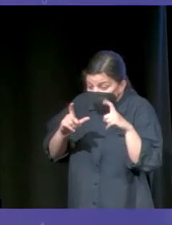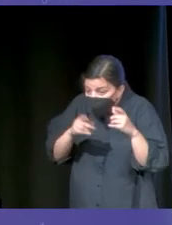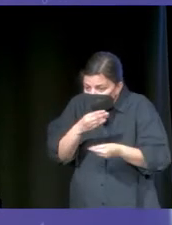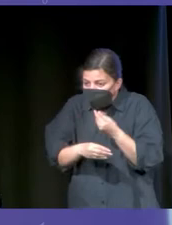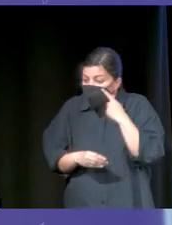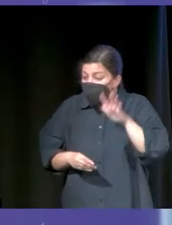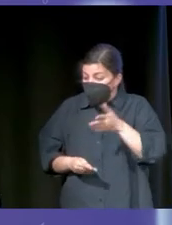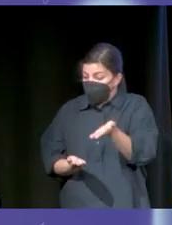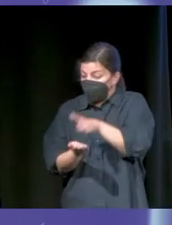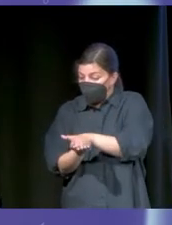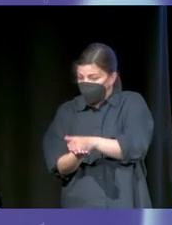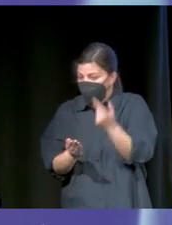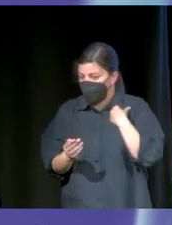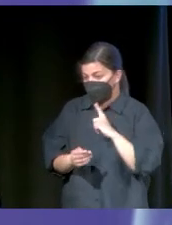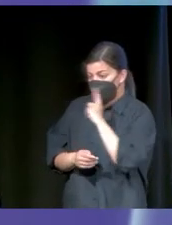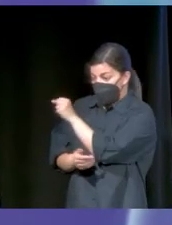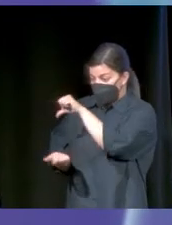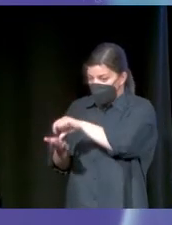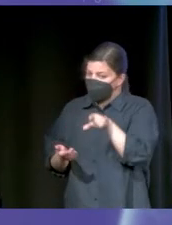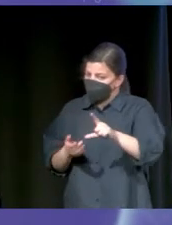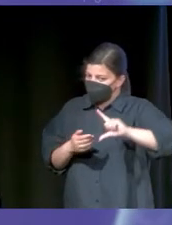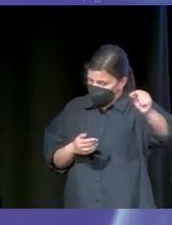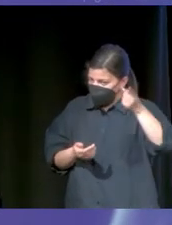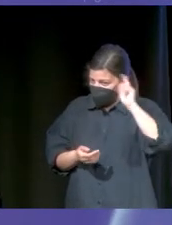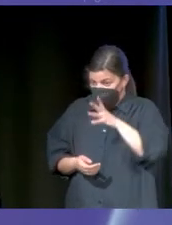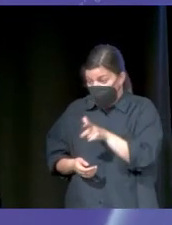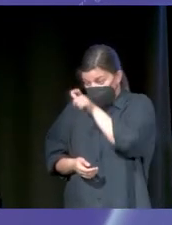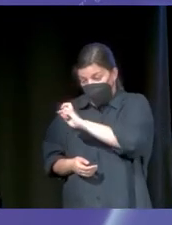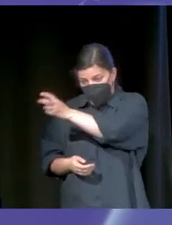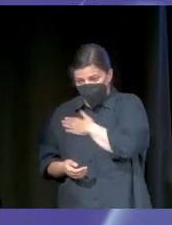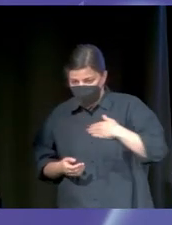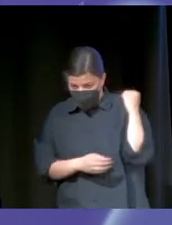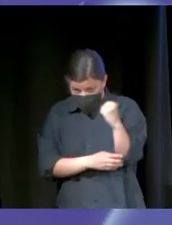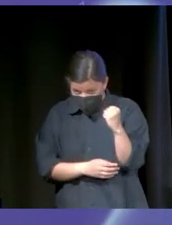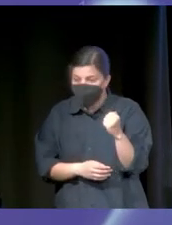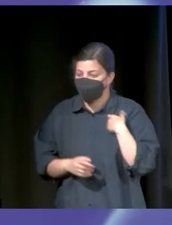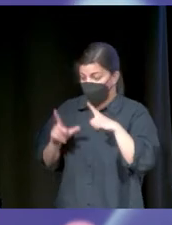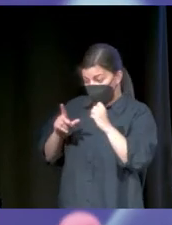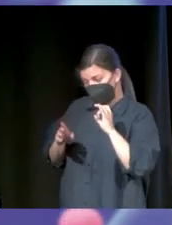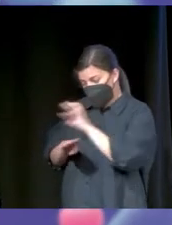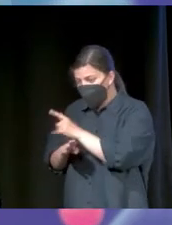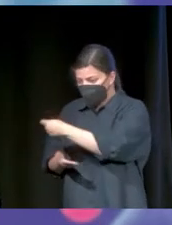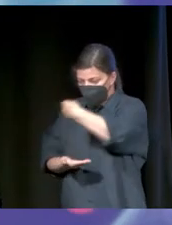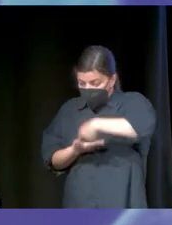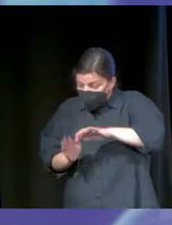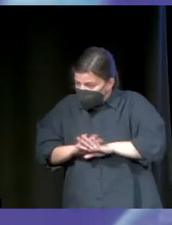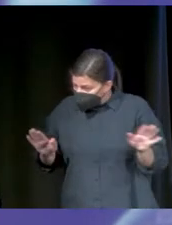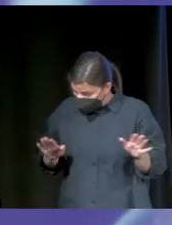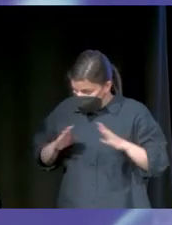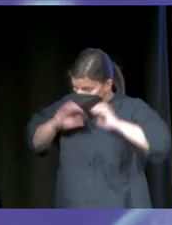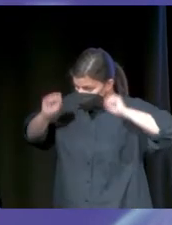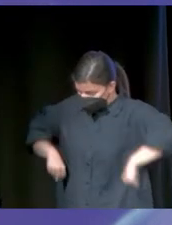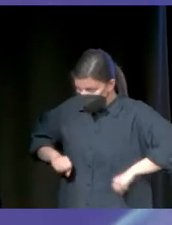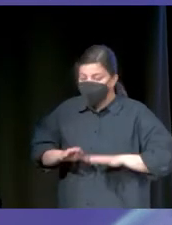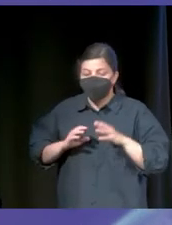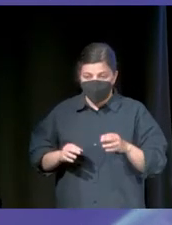estás muerto. Yo me pido de la ciudad, tú también, porque hay alguien que te quiere muerto. Mando las fotos, cobro, tú me pagas 50 mil, venga. Acuerda, el empresario